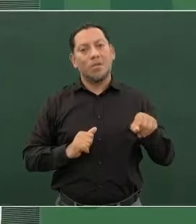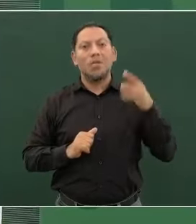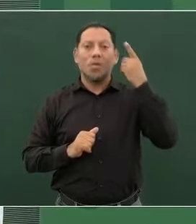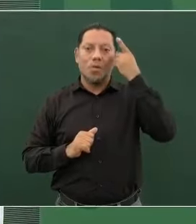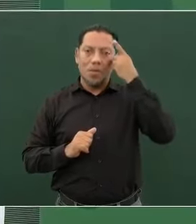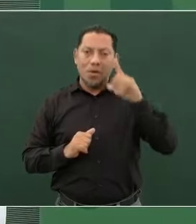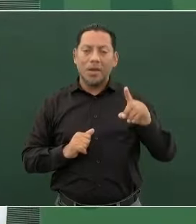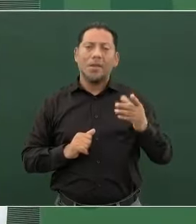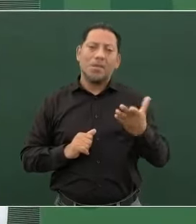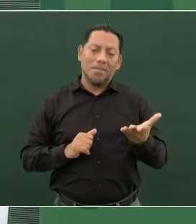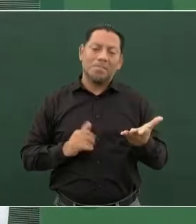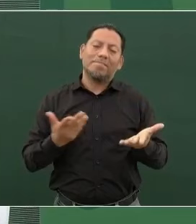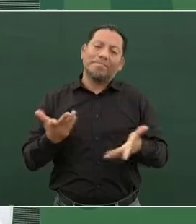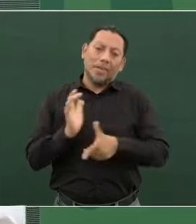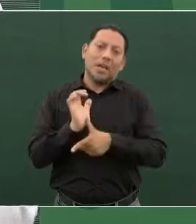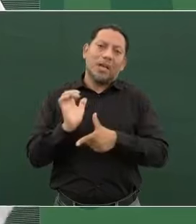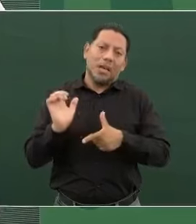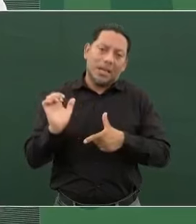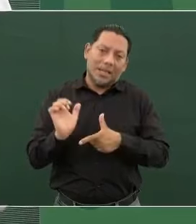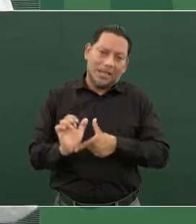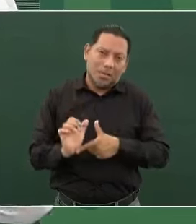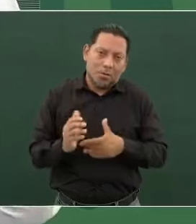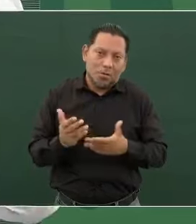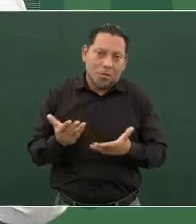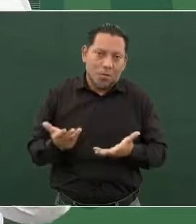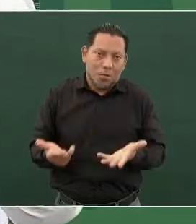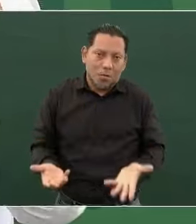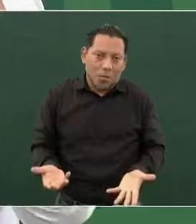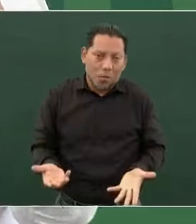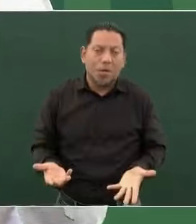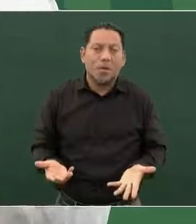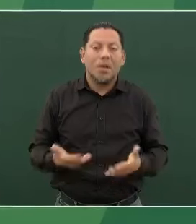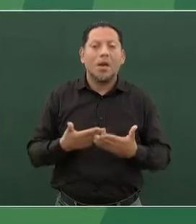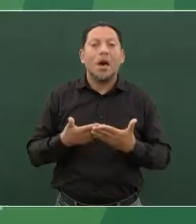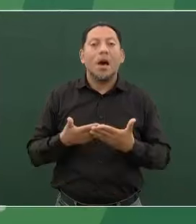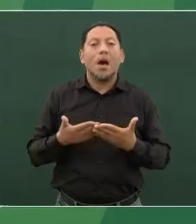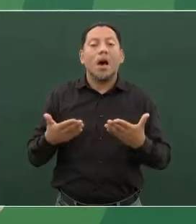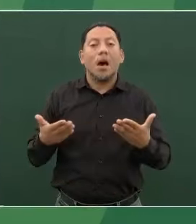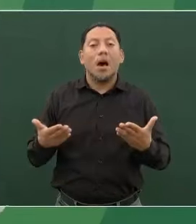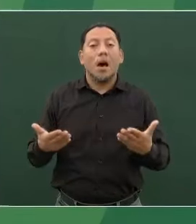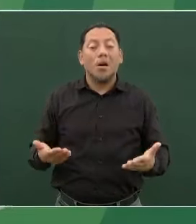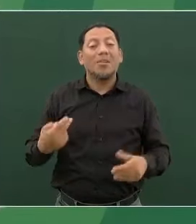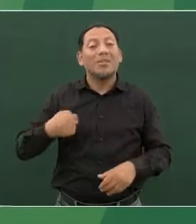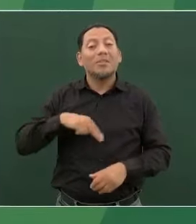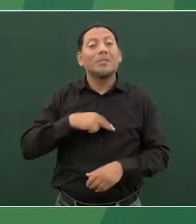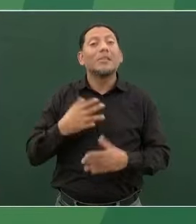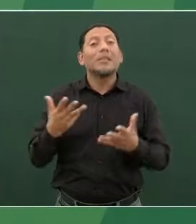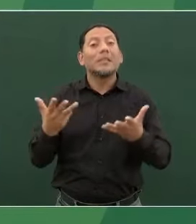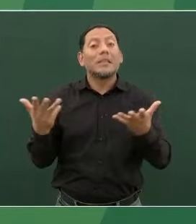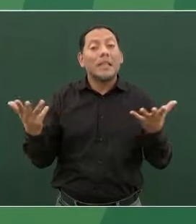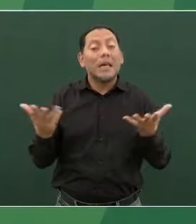Entonces, ¿qué es lo que tenemos que procurar?